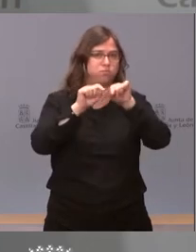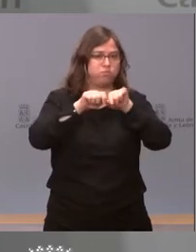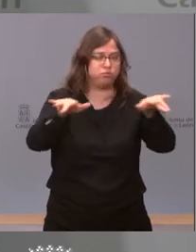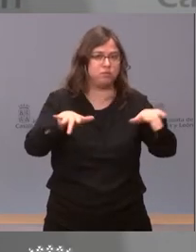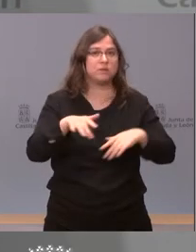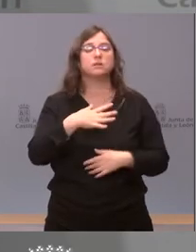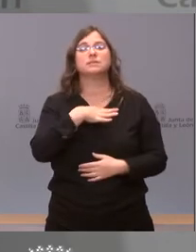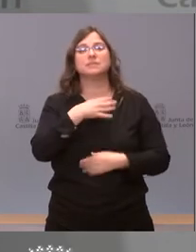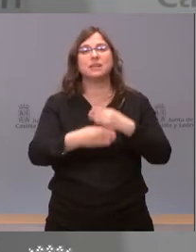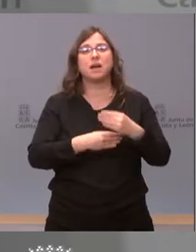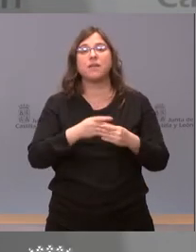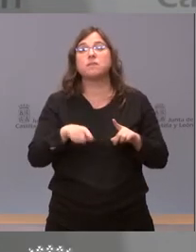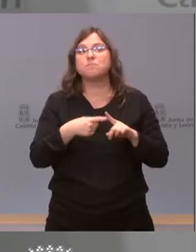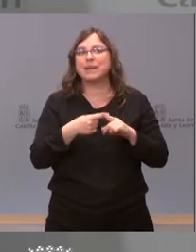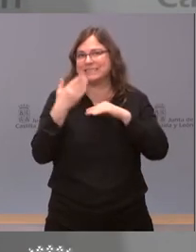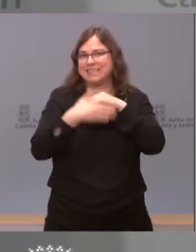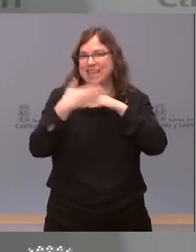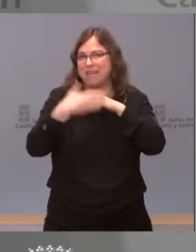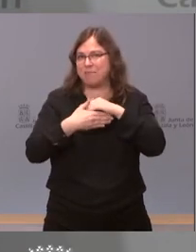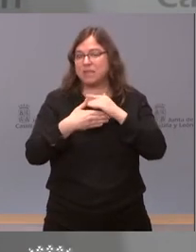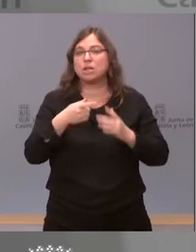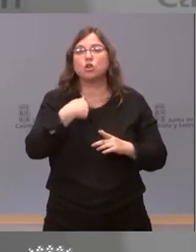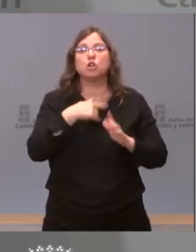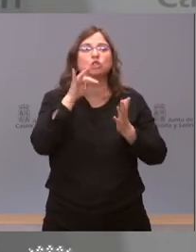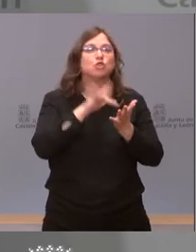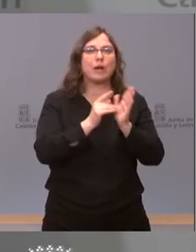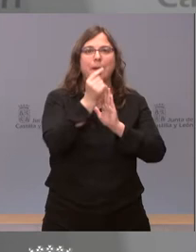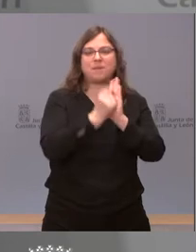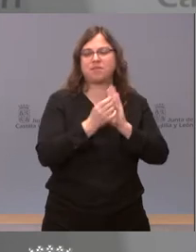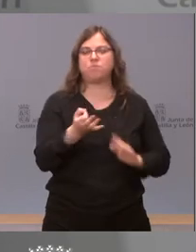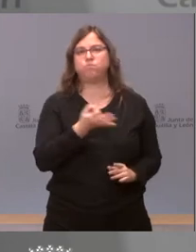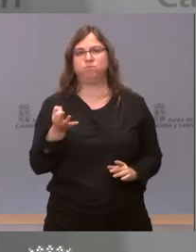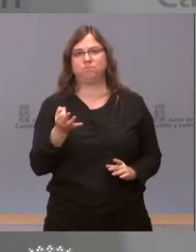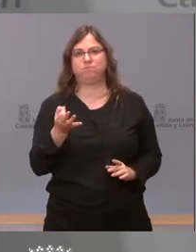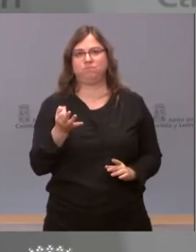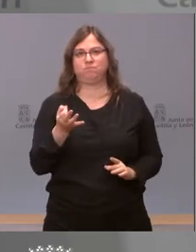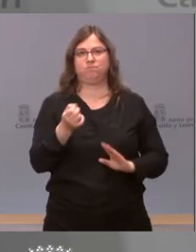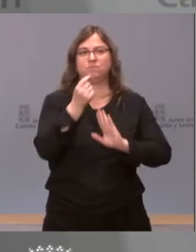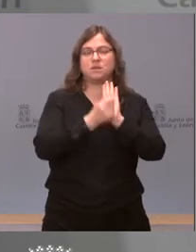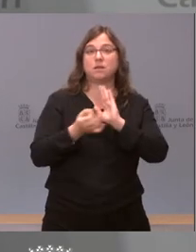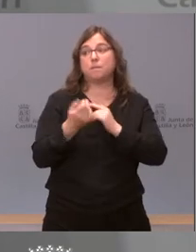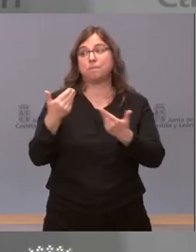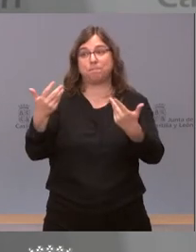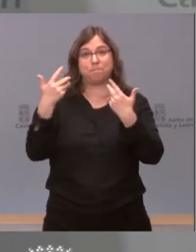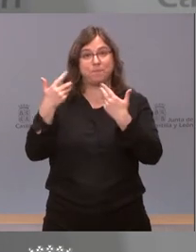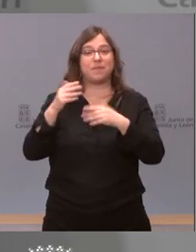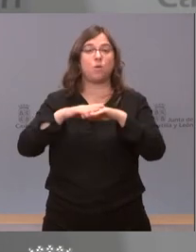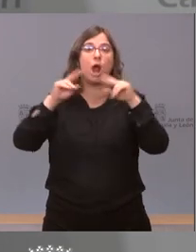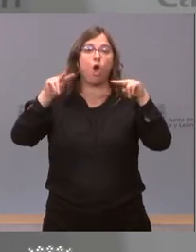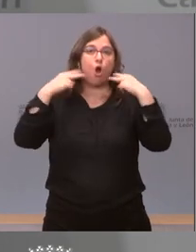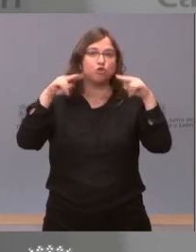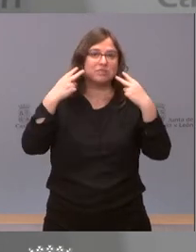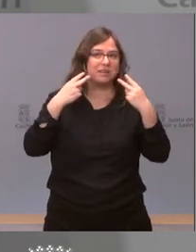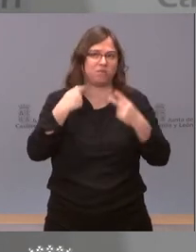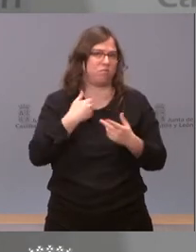a limitar todo lo que podamos pero lo que queremos es tomar una medida que sea eficaz como nos pedían los hosteleros que sea inmediata como nos